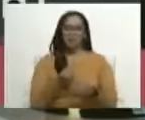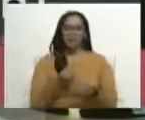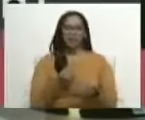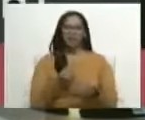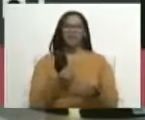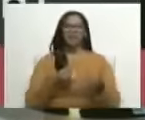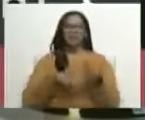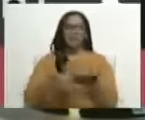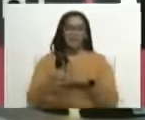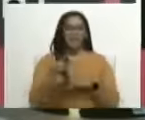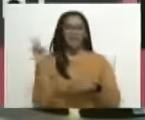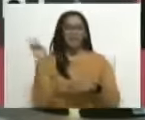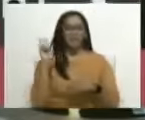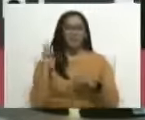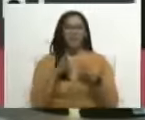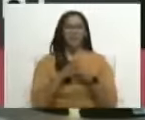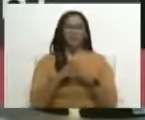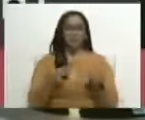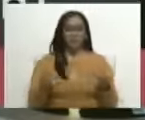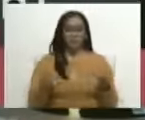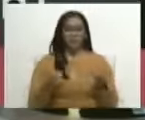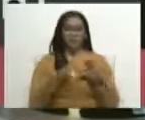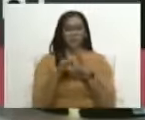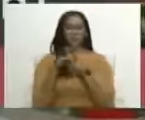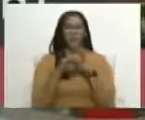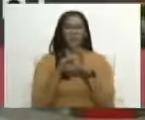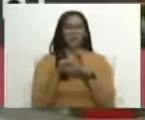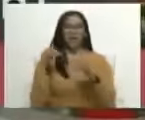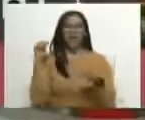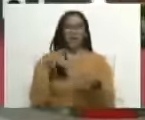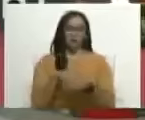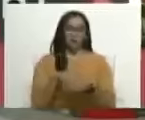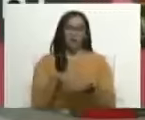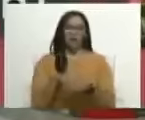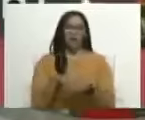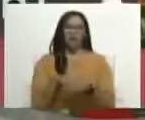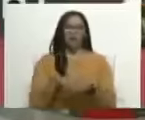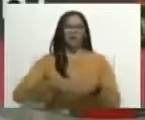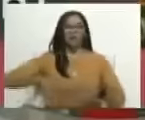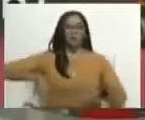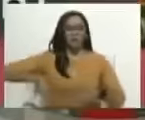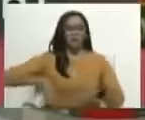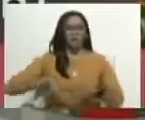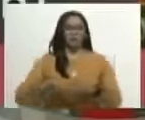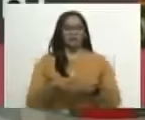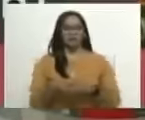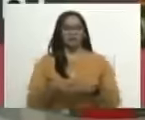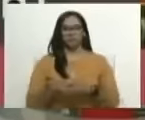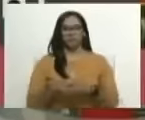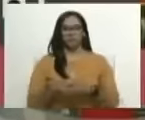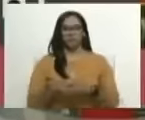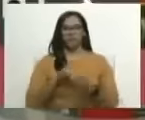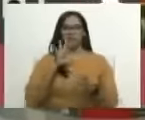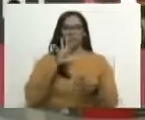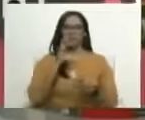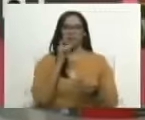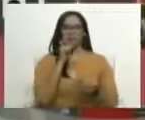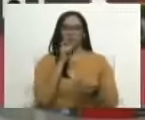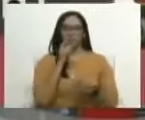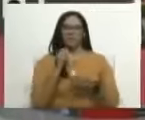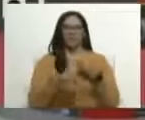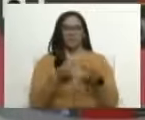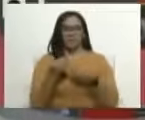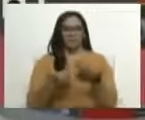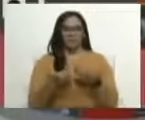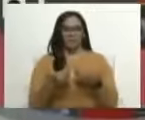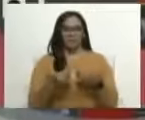Venezuela toda y unida a votar por la Guayana Esequiba. Con las cinco preguntas que hay que explicar